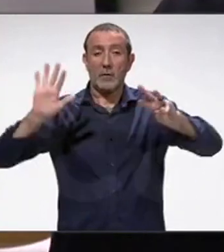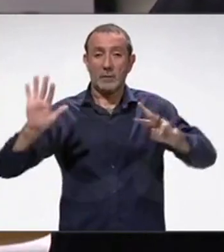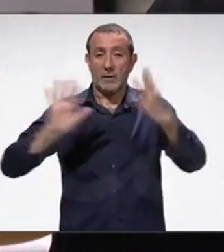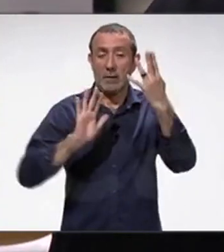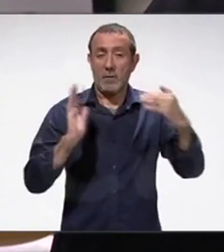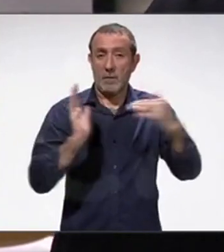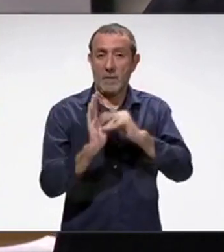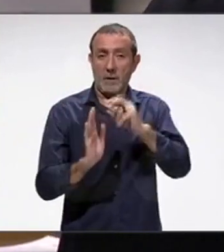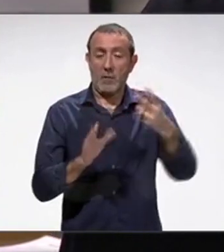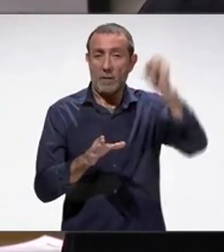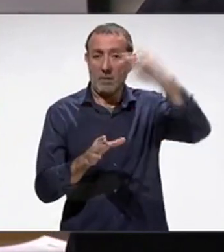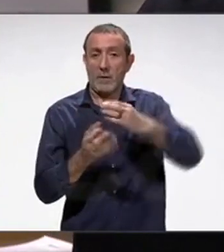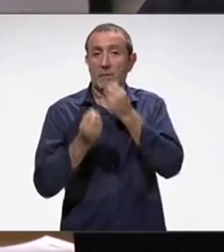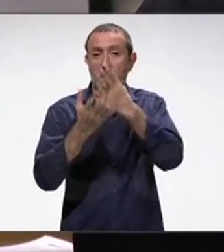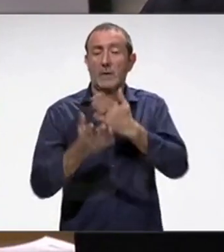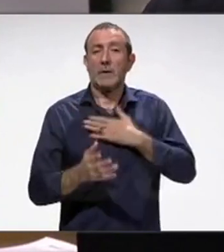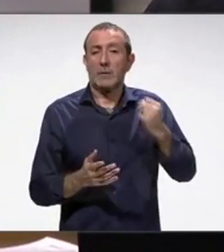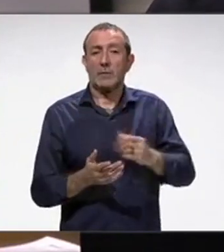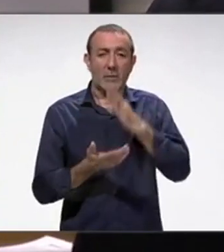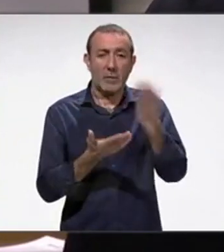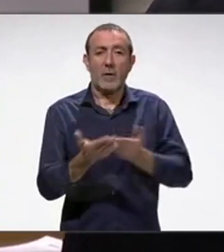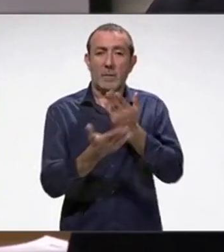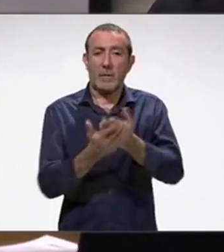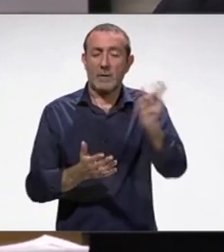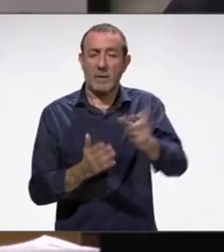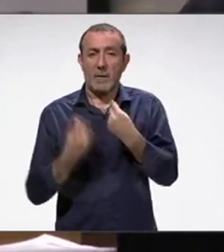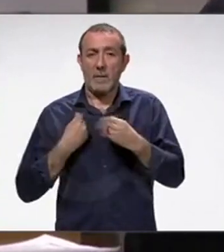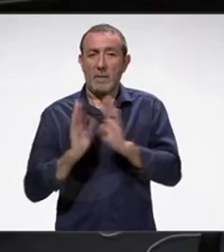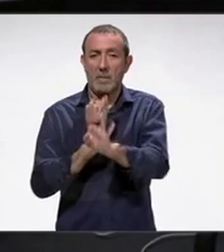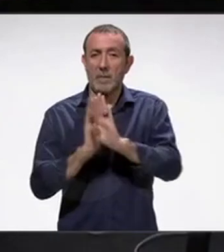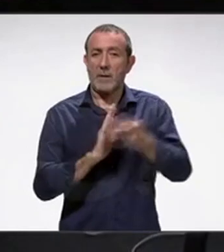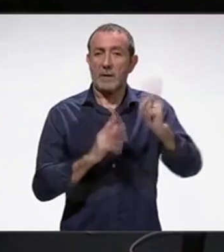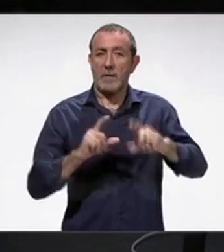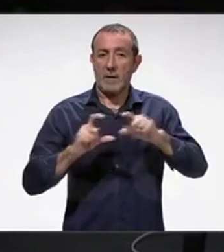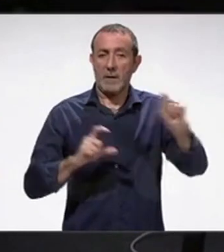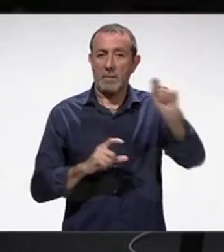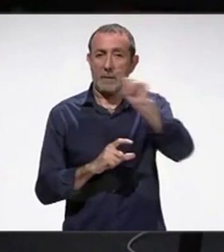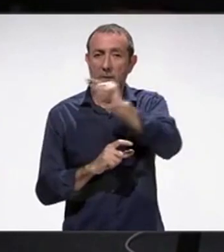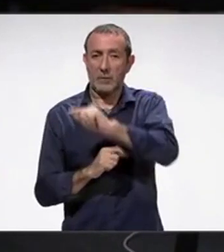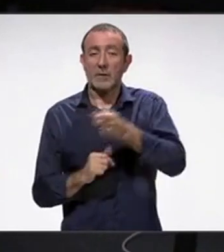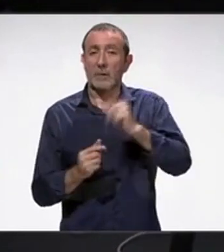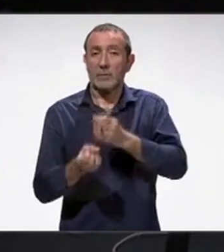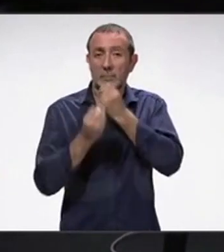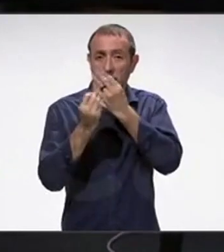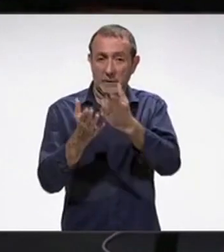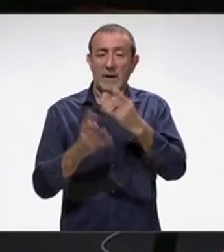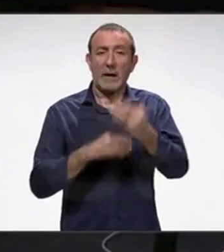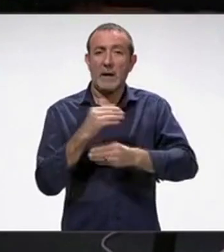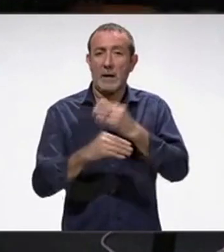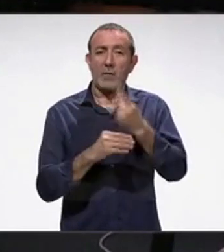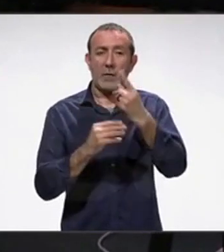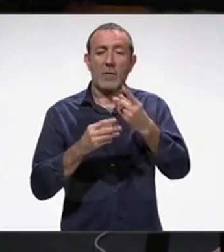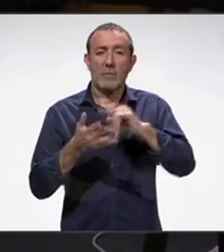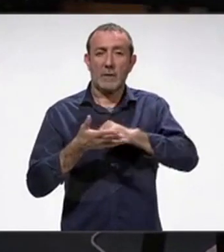euros y responde, según el consistorio, a peticiones vecinales y de los empresarios. Además, ha anunciado que se trabaja ya en la